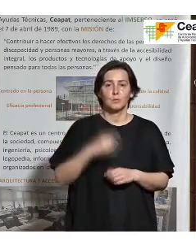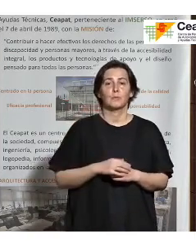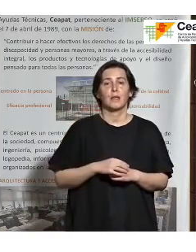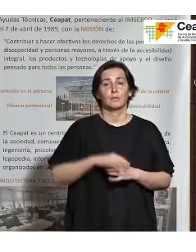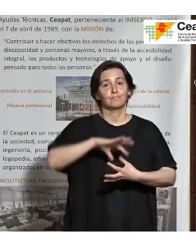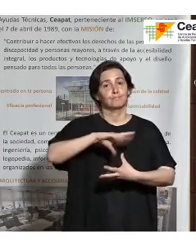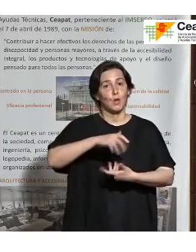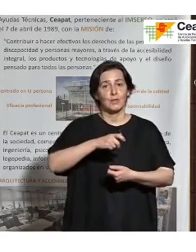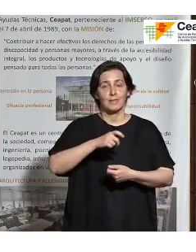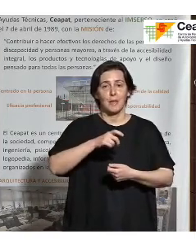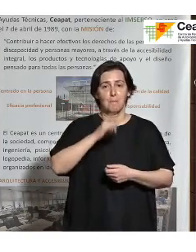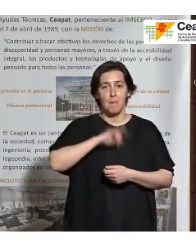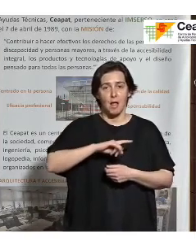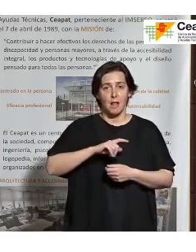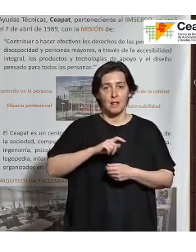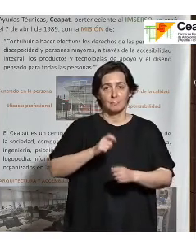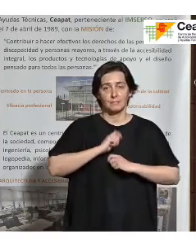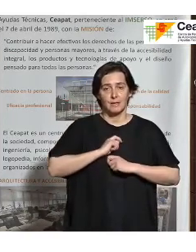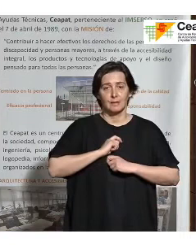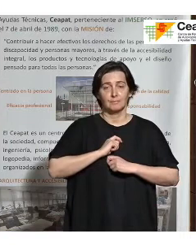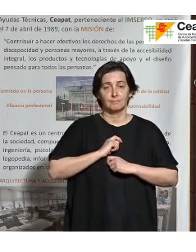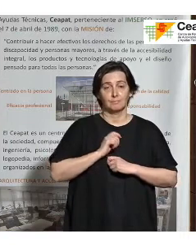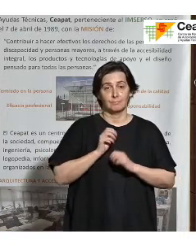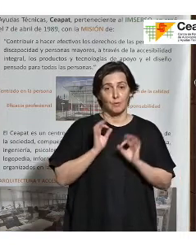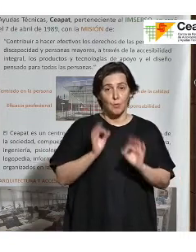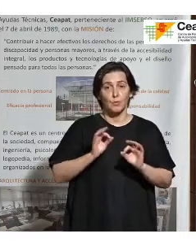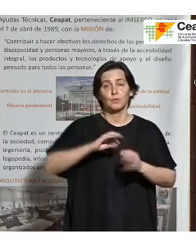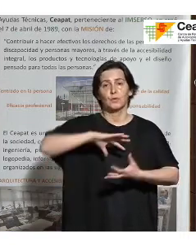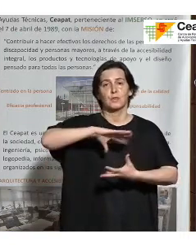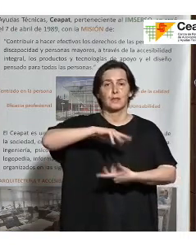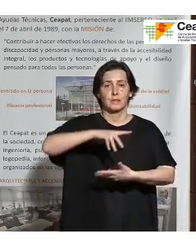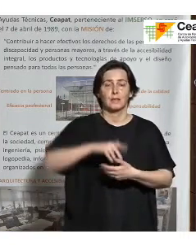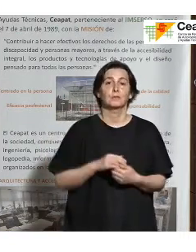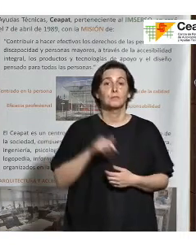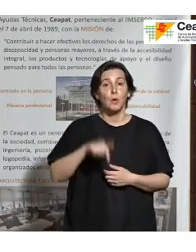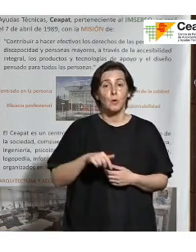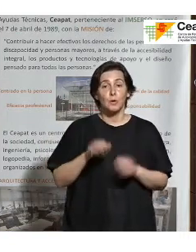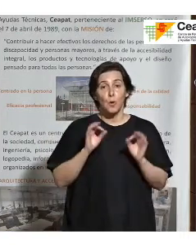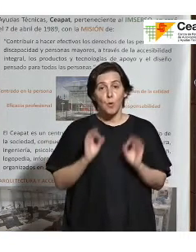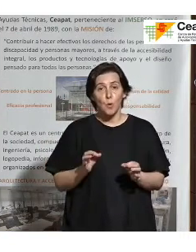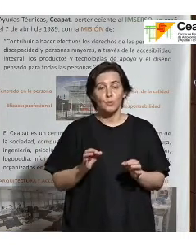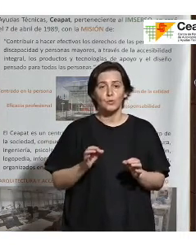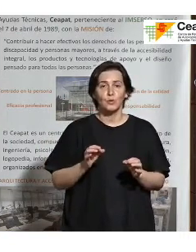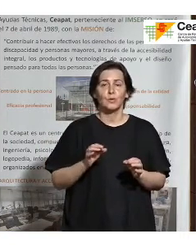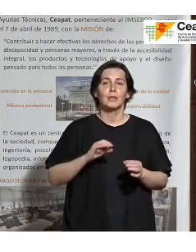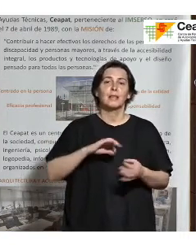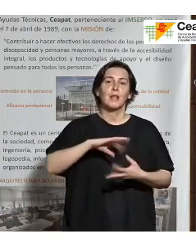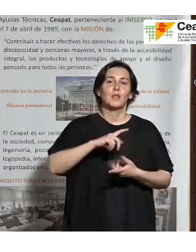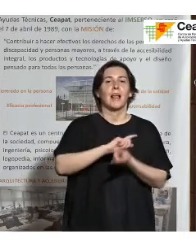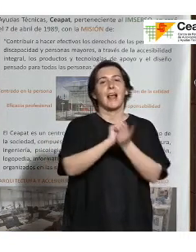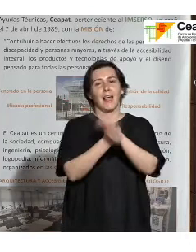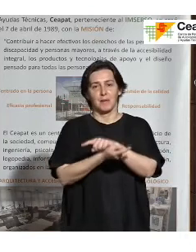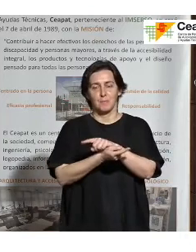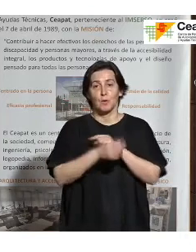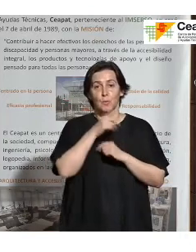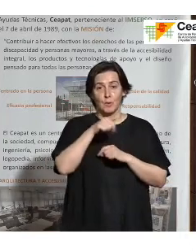noticias todos los días, sobre todo en los telediarios. Y hoy justamente vamos a romper esa tónica, porque en